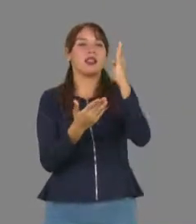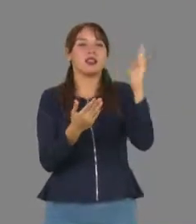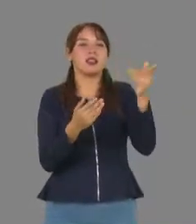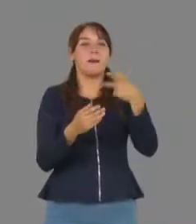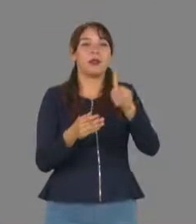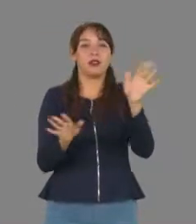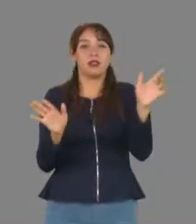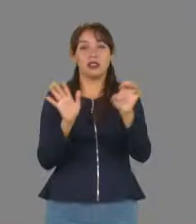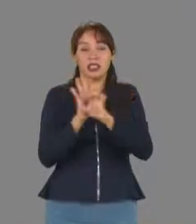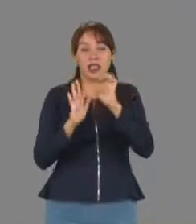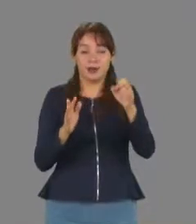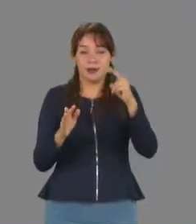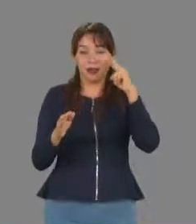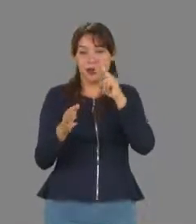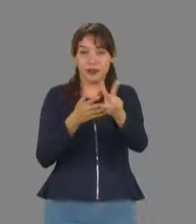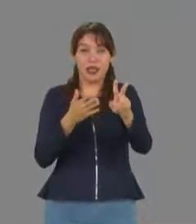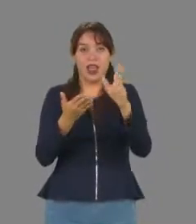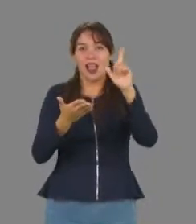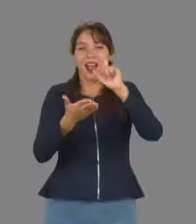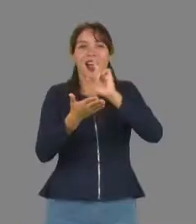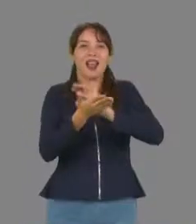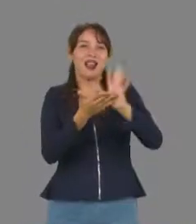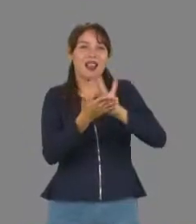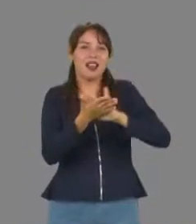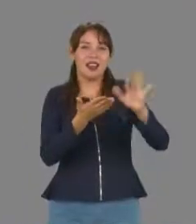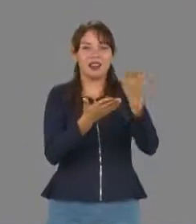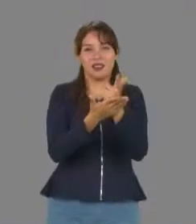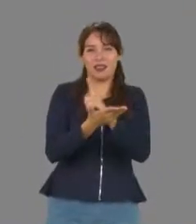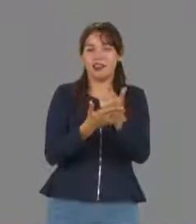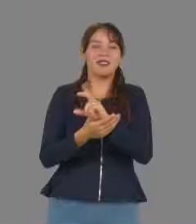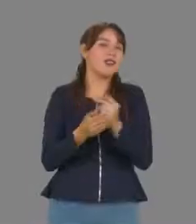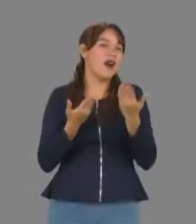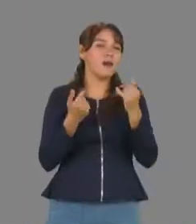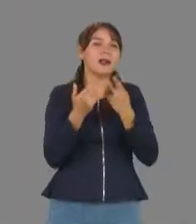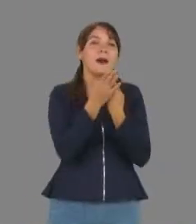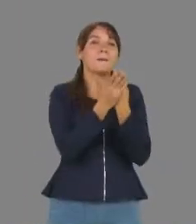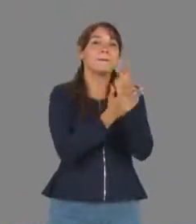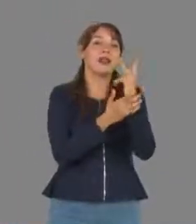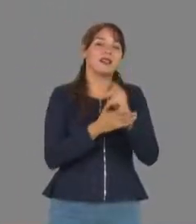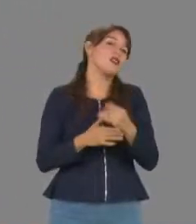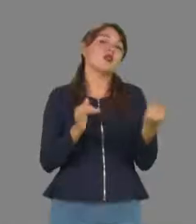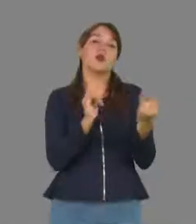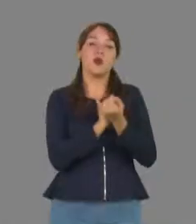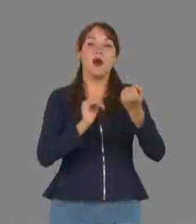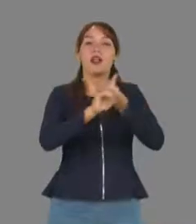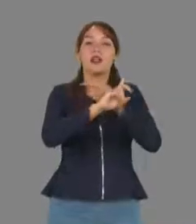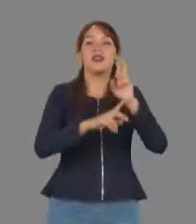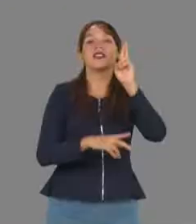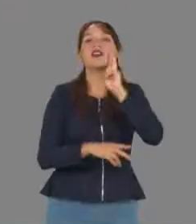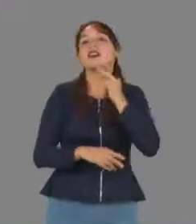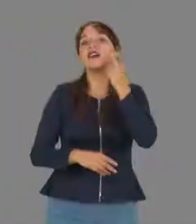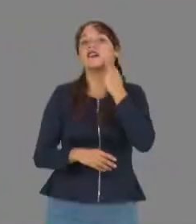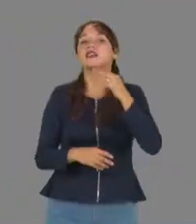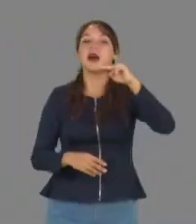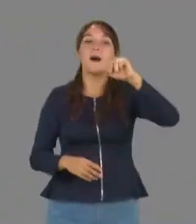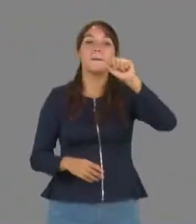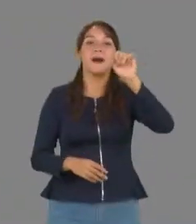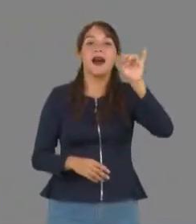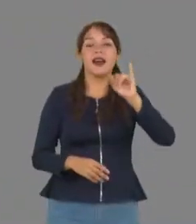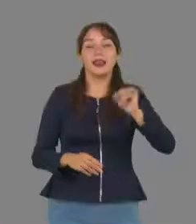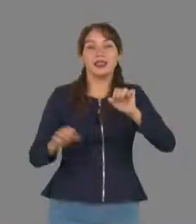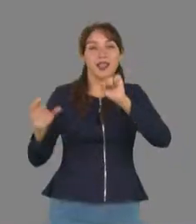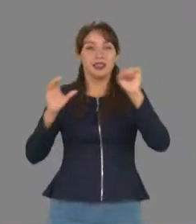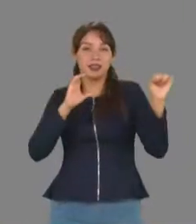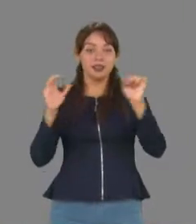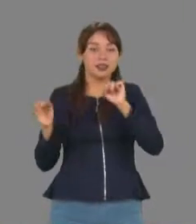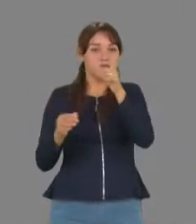letras van a encontrar ejemplares de plantas. La diversidad de razas de maíces criollos que existen en Tamaulipas es uno de los